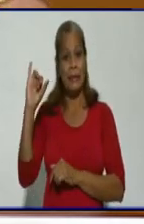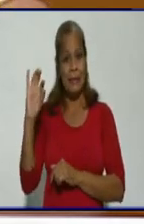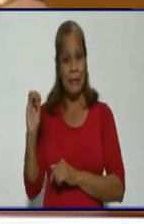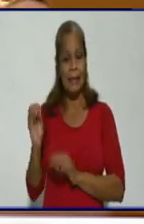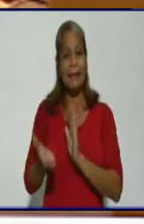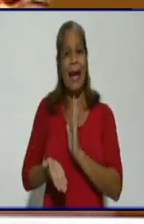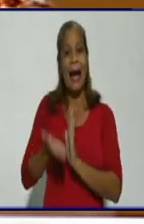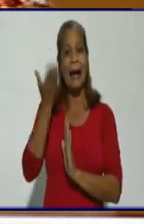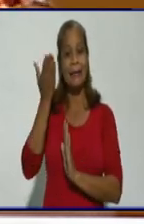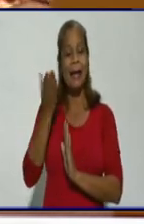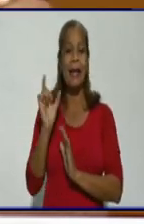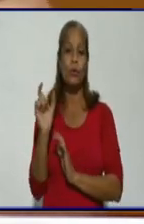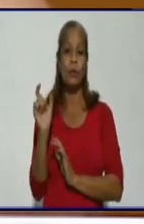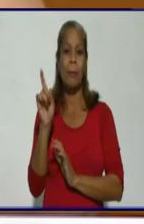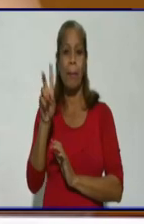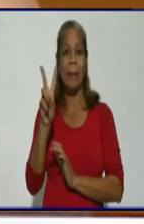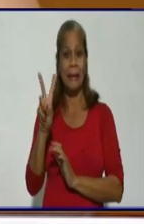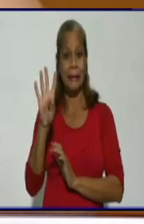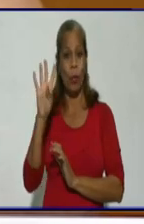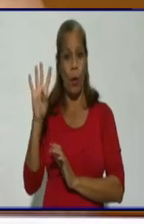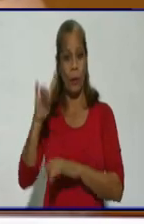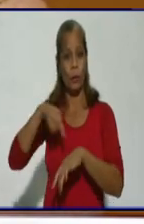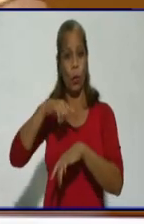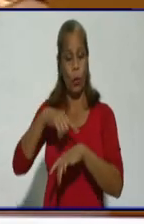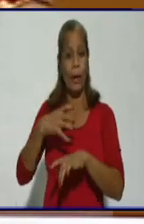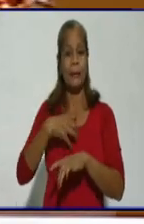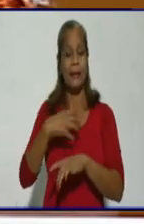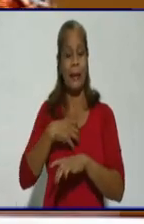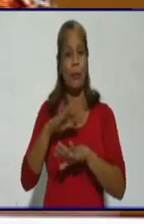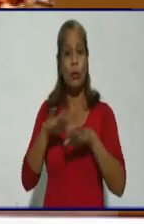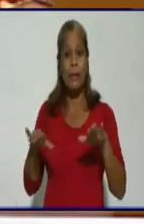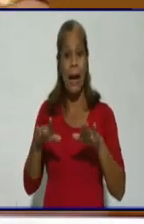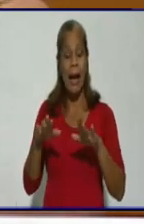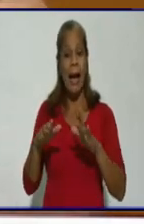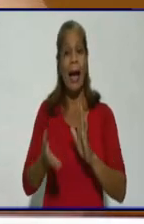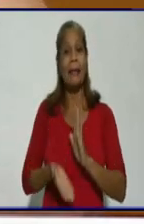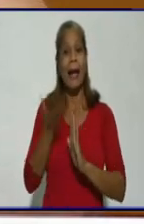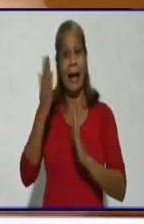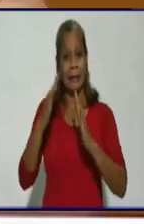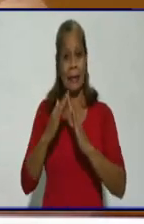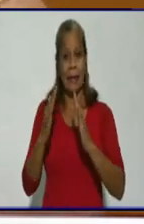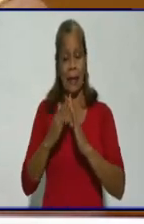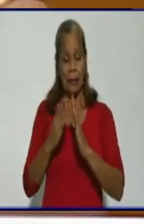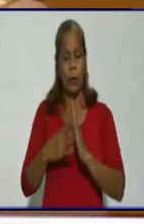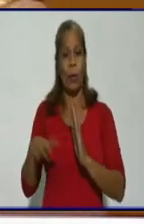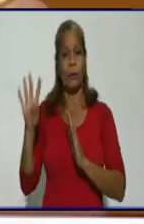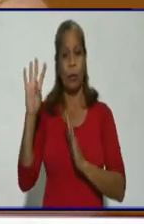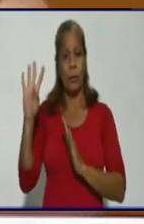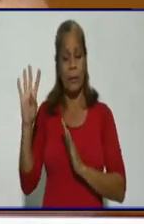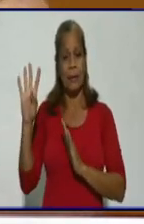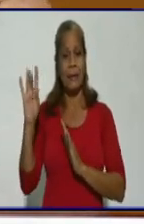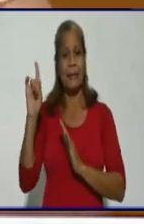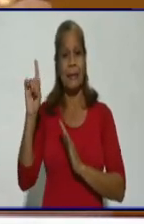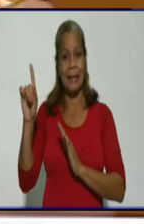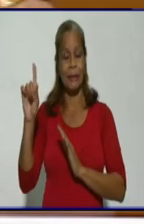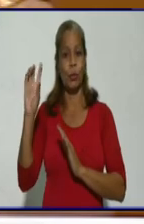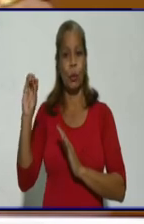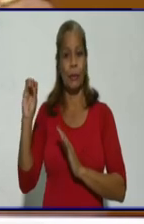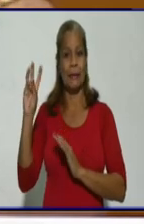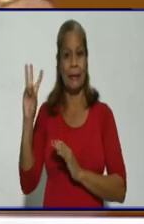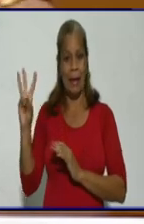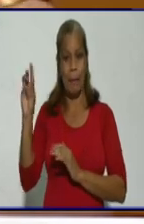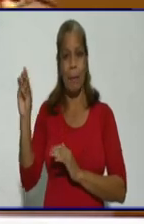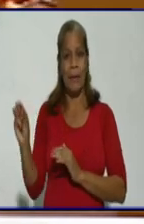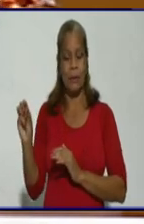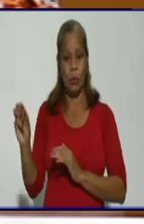en las últimas 24 horas y tenemos pacientes recuperados, 4,403 pacientes. Hoy